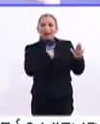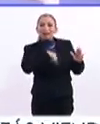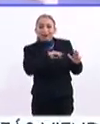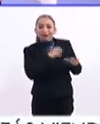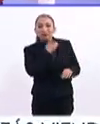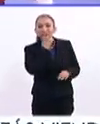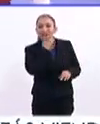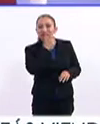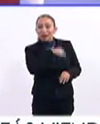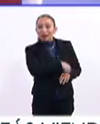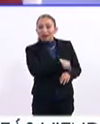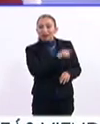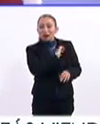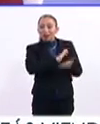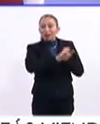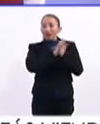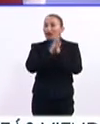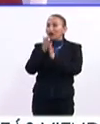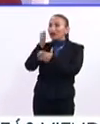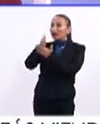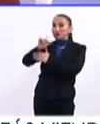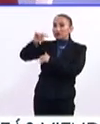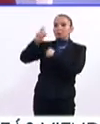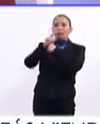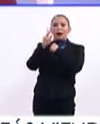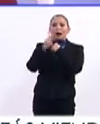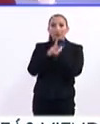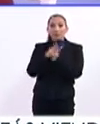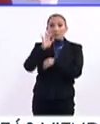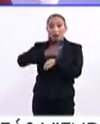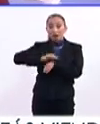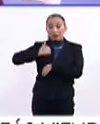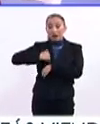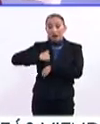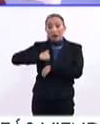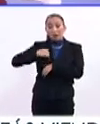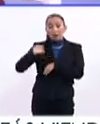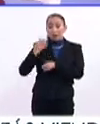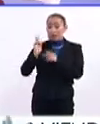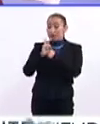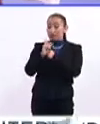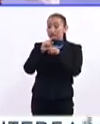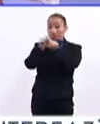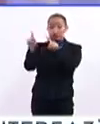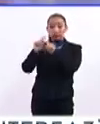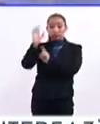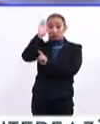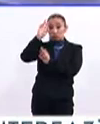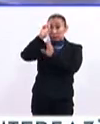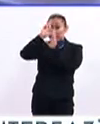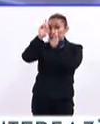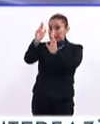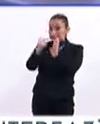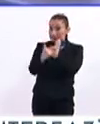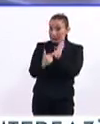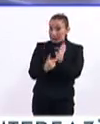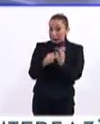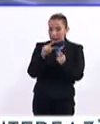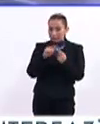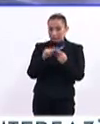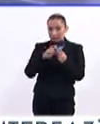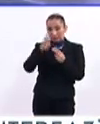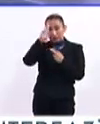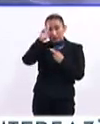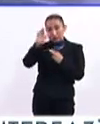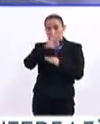a nuestras costumbres. Al momento que te insertas en otro país, y más en Canadá, que es un país multicultural, tienes que respetar las reglas, respetar